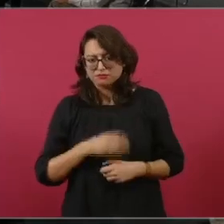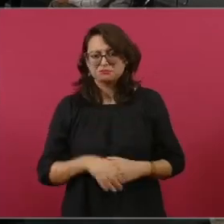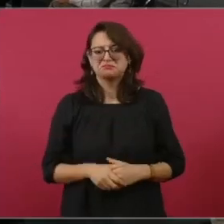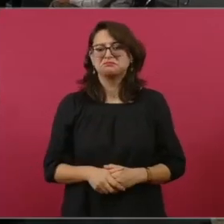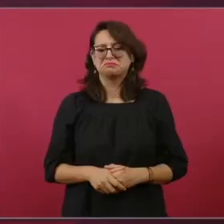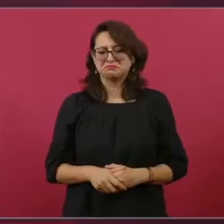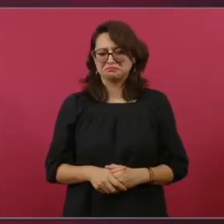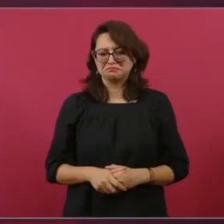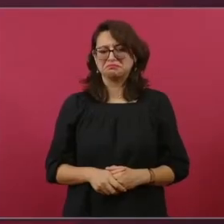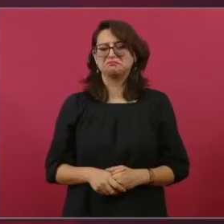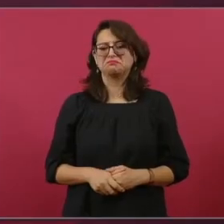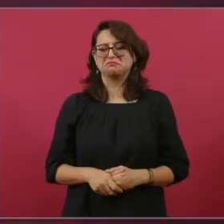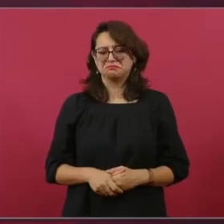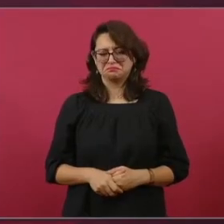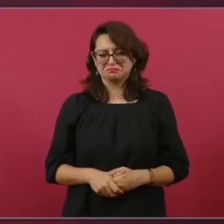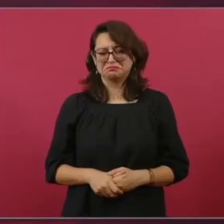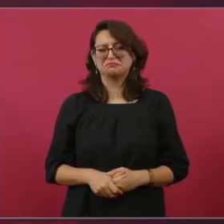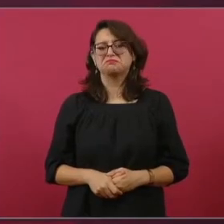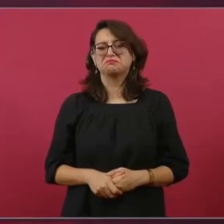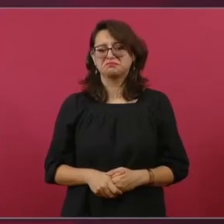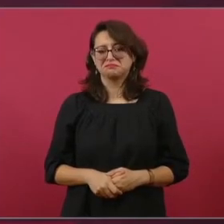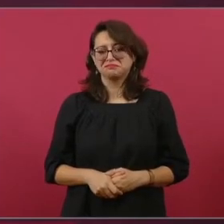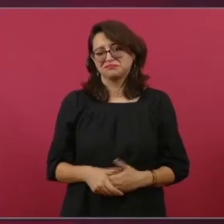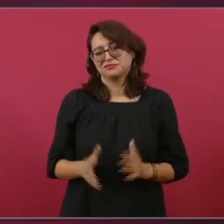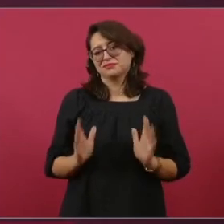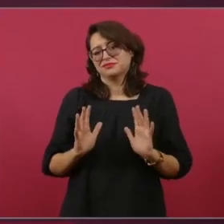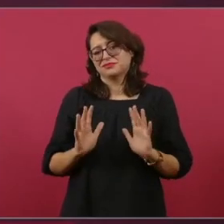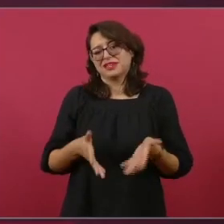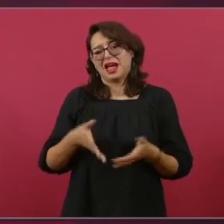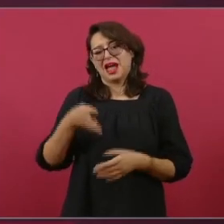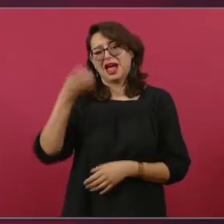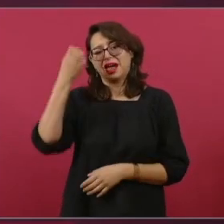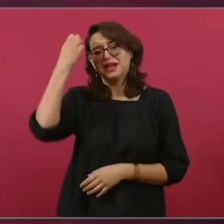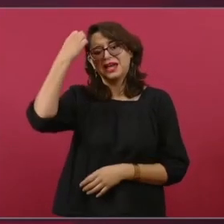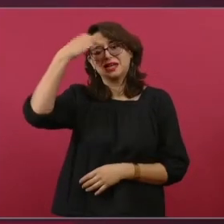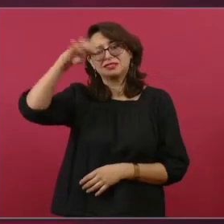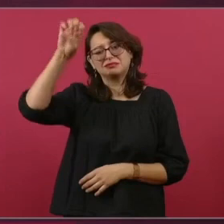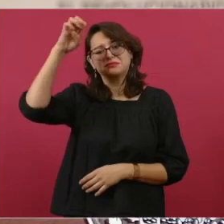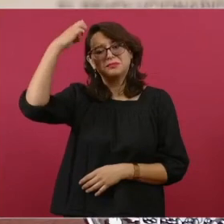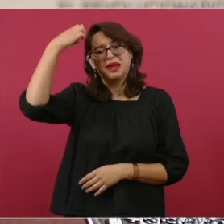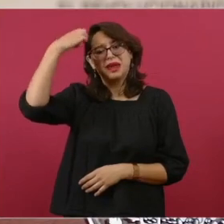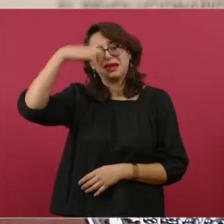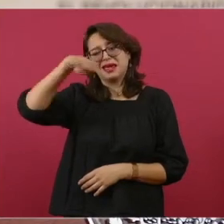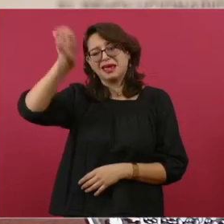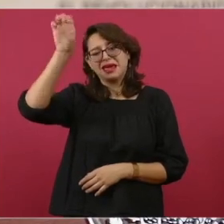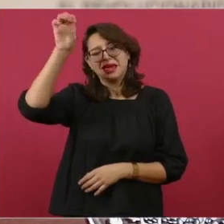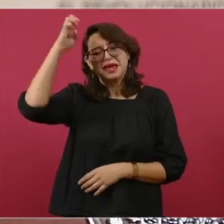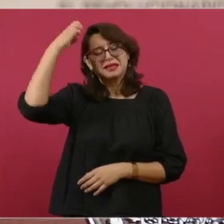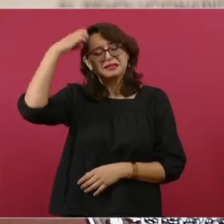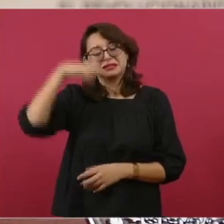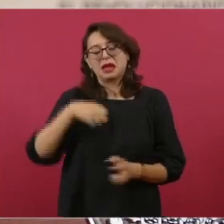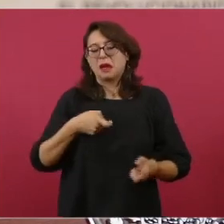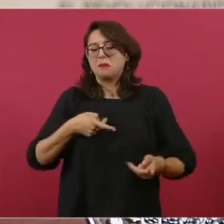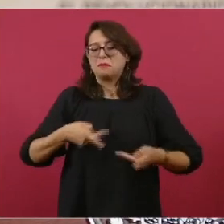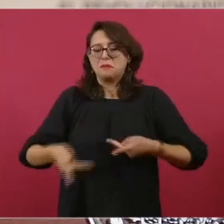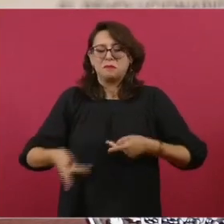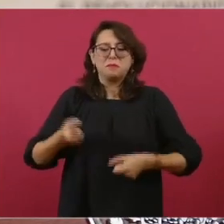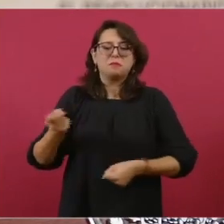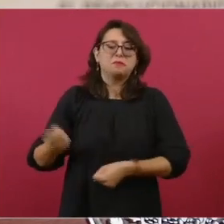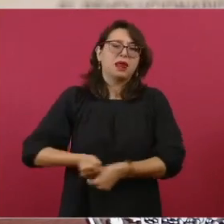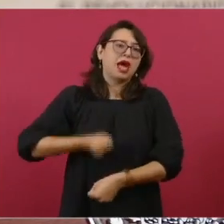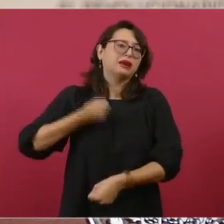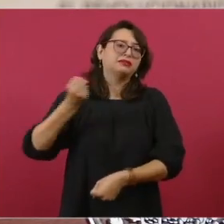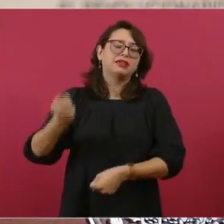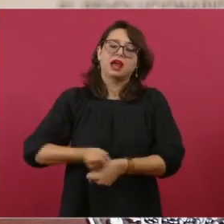Estoy preparado, tengo experiencia, estoy entrenado, ya me lo han hecho